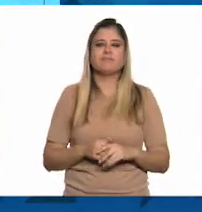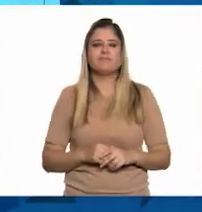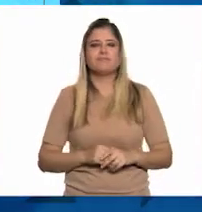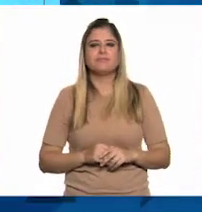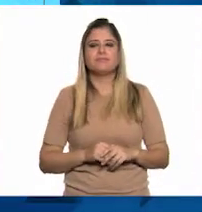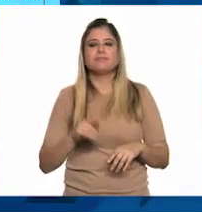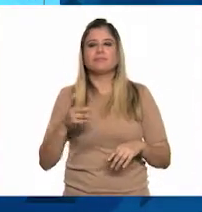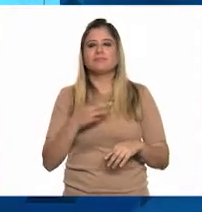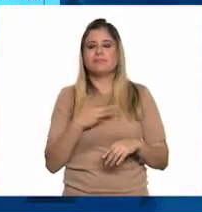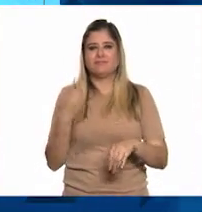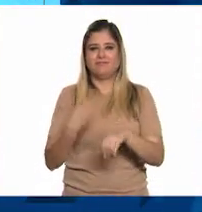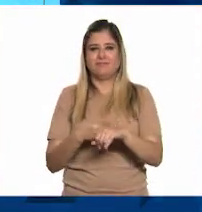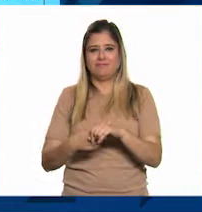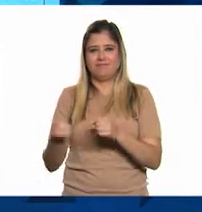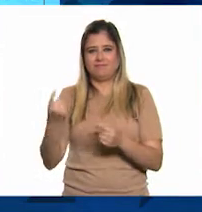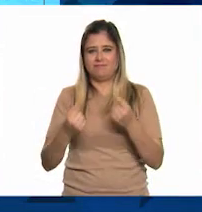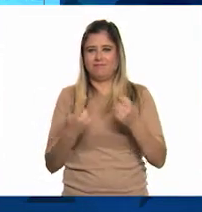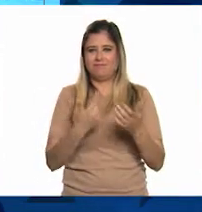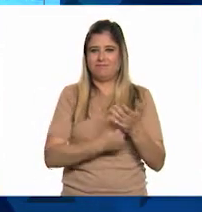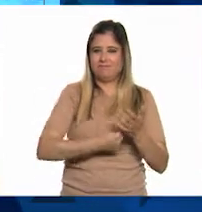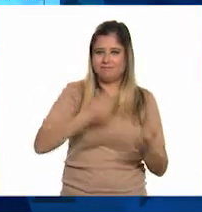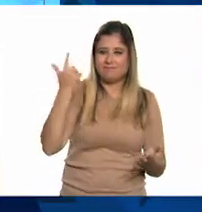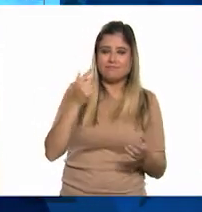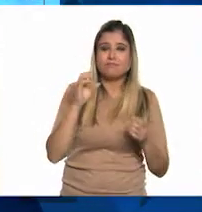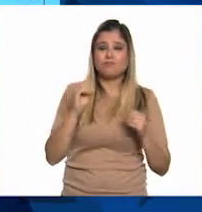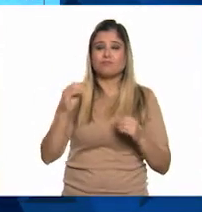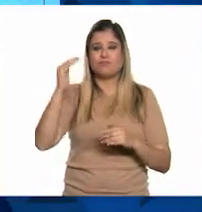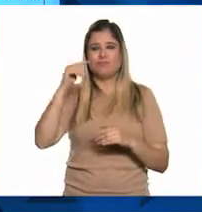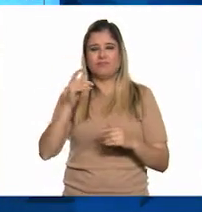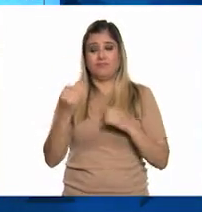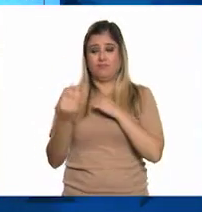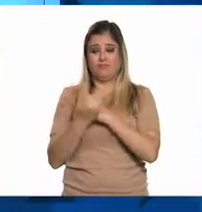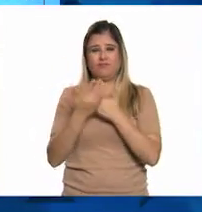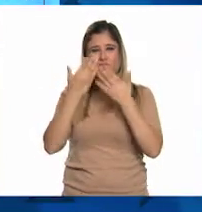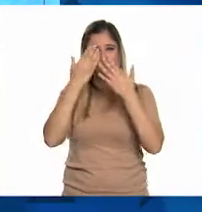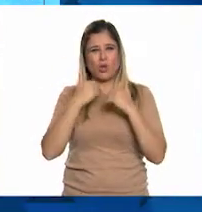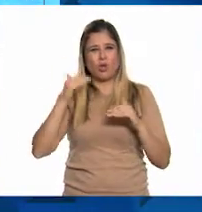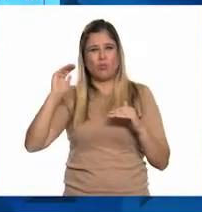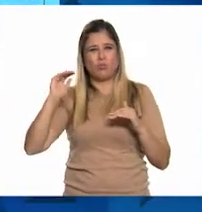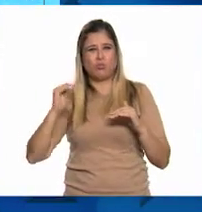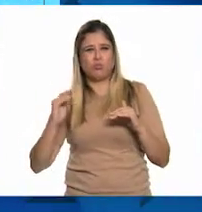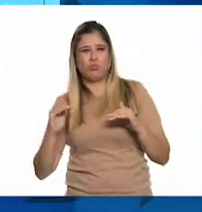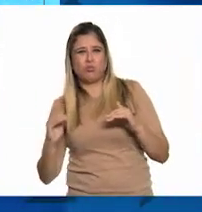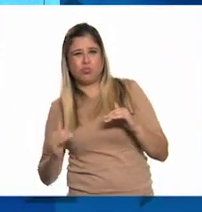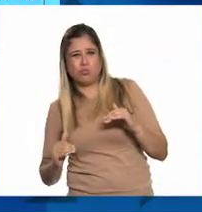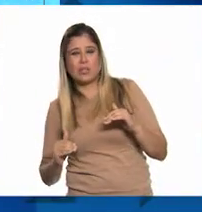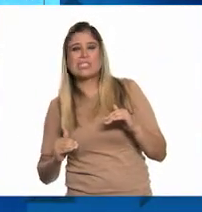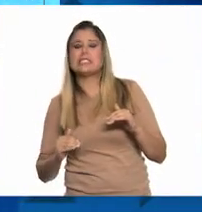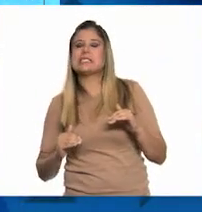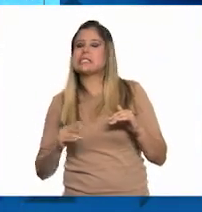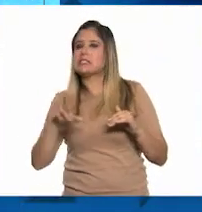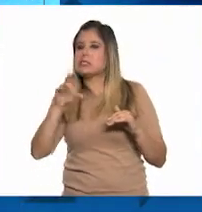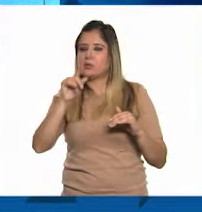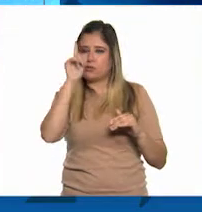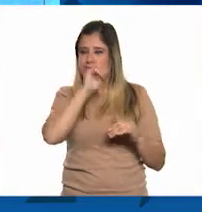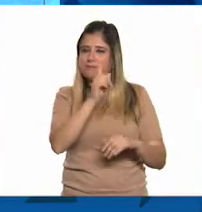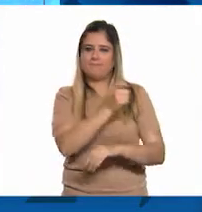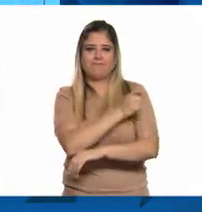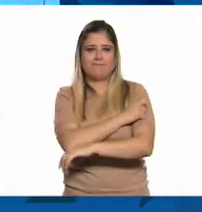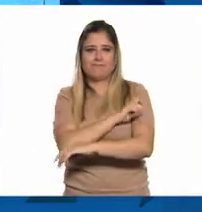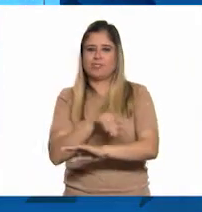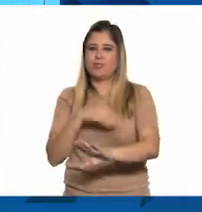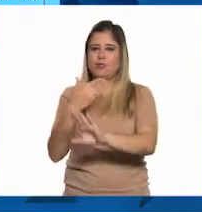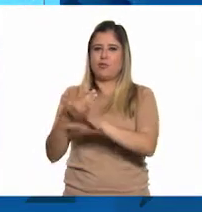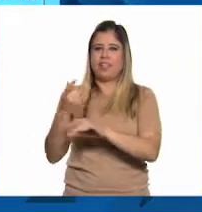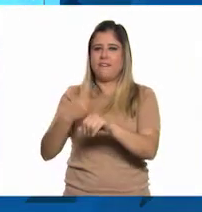las que padecen enfermedades graves o quienes tienen muy bajas sus defensas en algunas ocasiones, no se les recomienda vacunarse contra